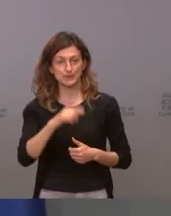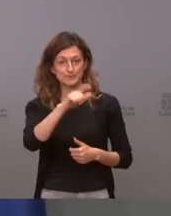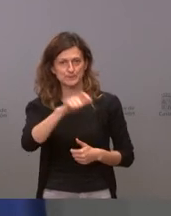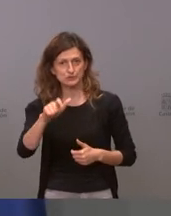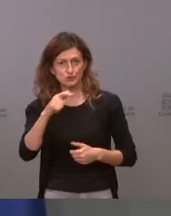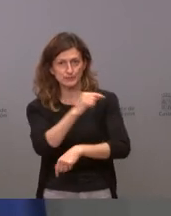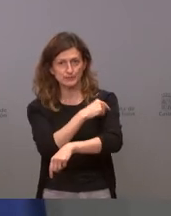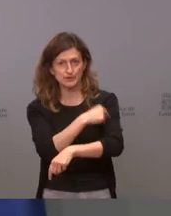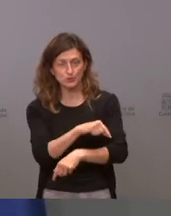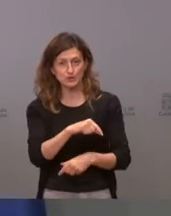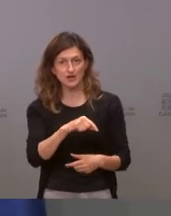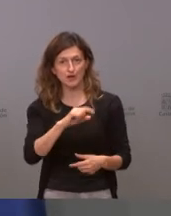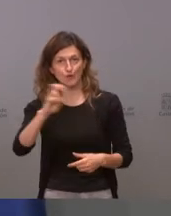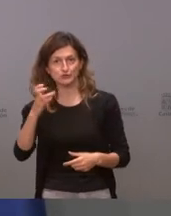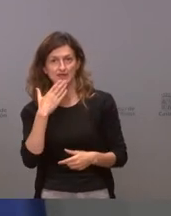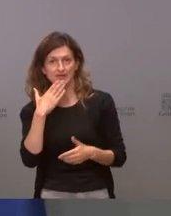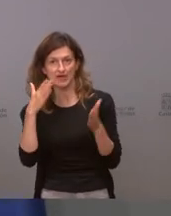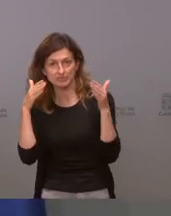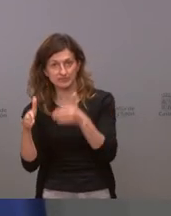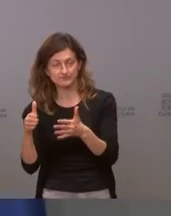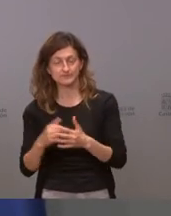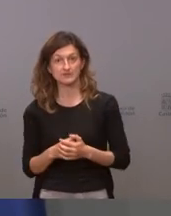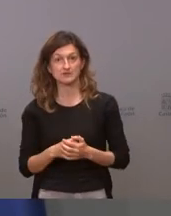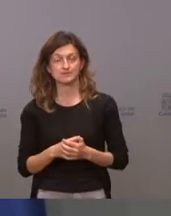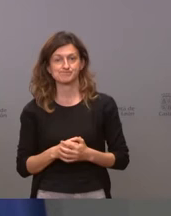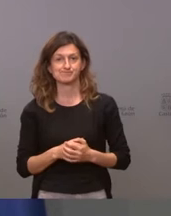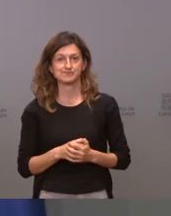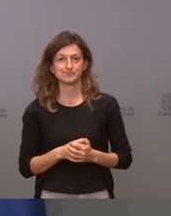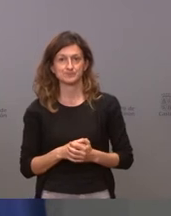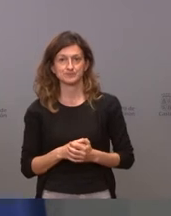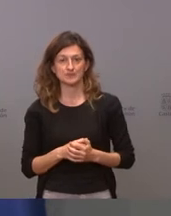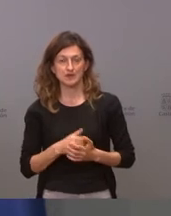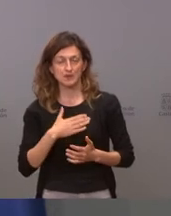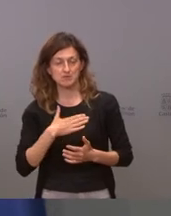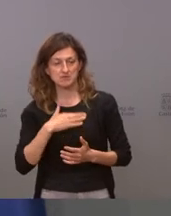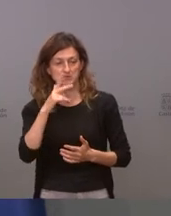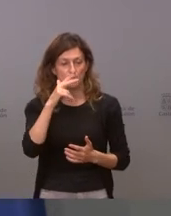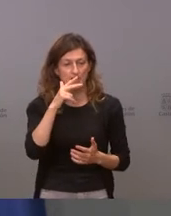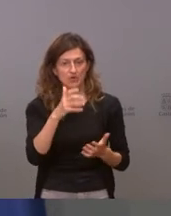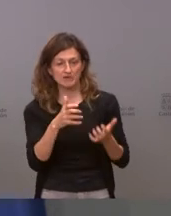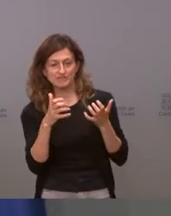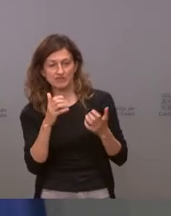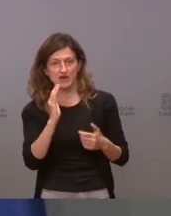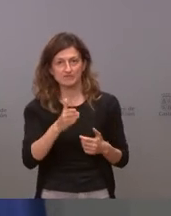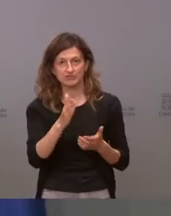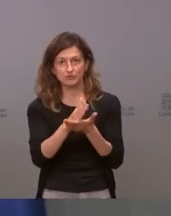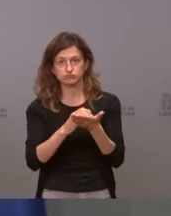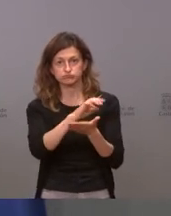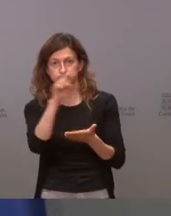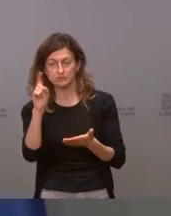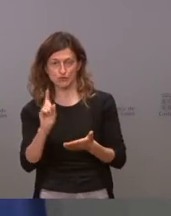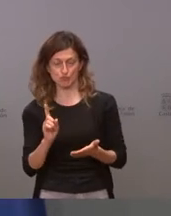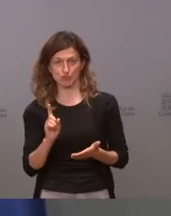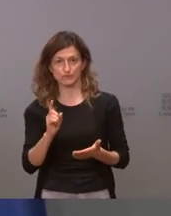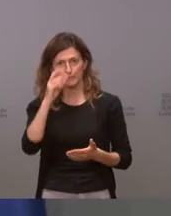vacuna a otras edades y a no me preocupa que se beneficie o se perjudique a una comunidad o a otra me